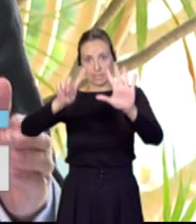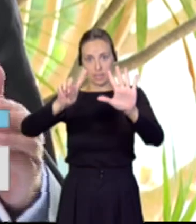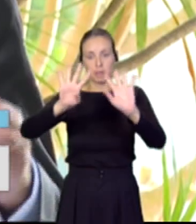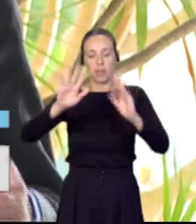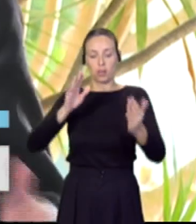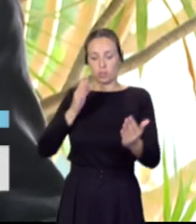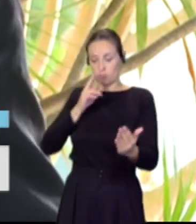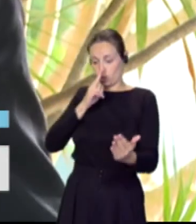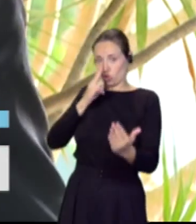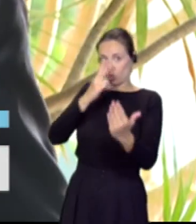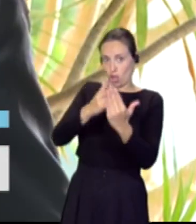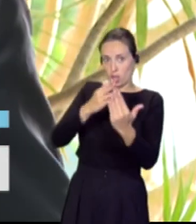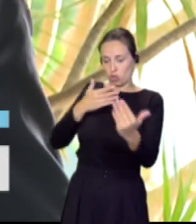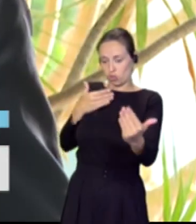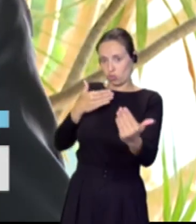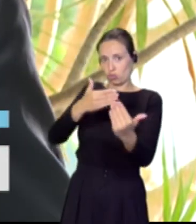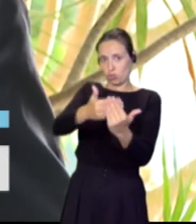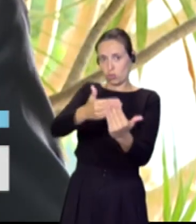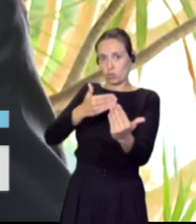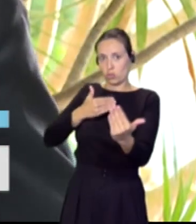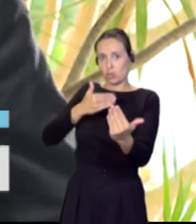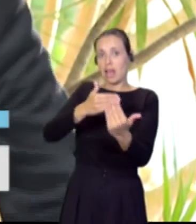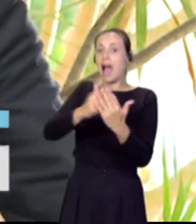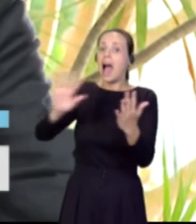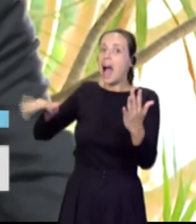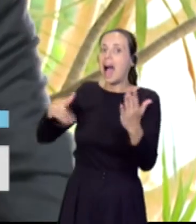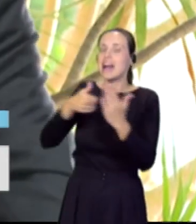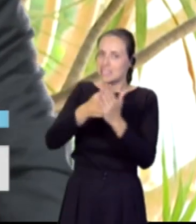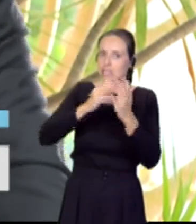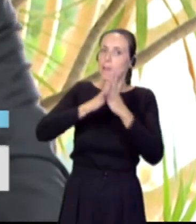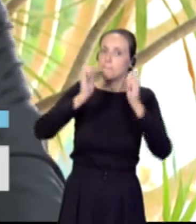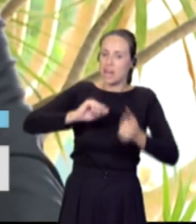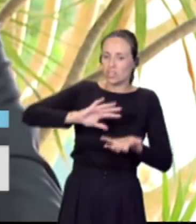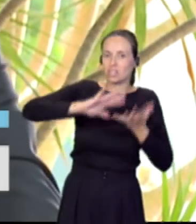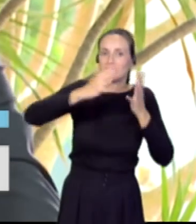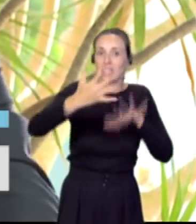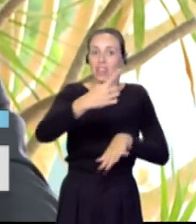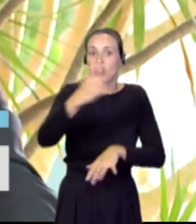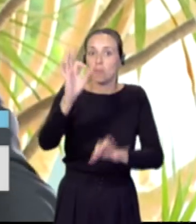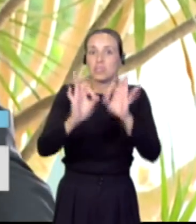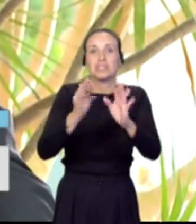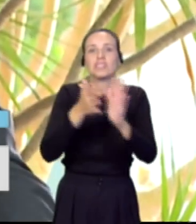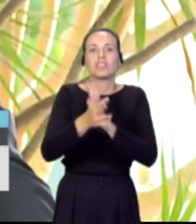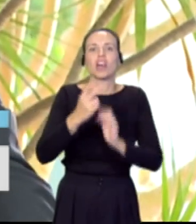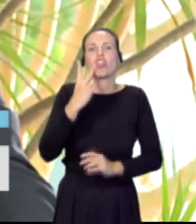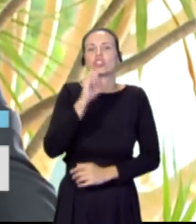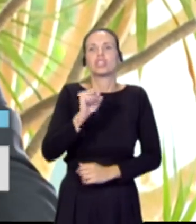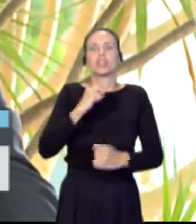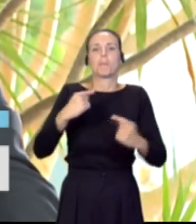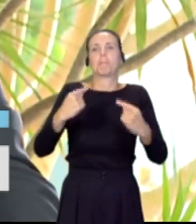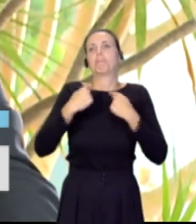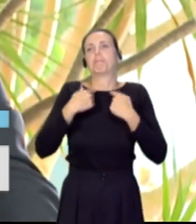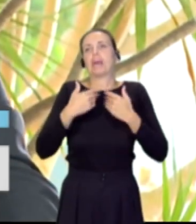que nos llevarán a la plena ejecución del pacto no sean dos años perdidos. Por lo tanto,